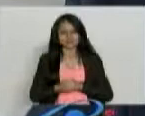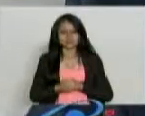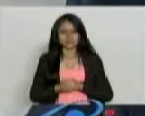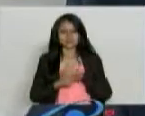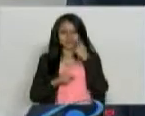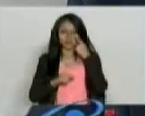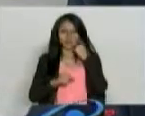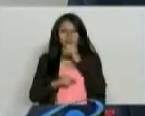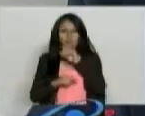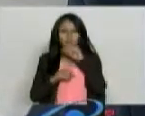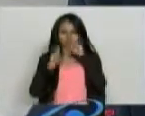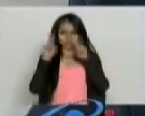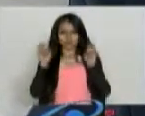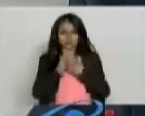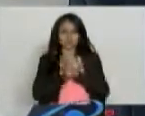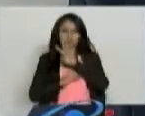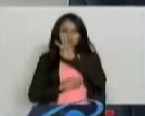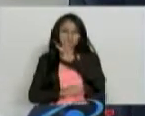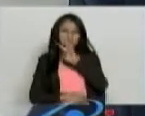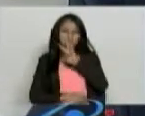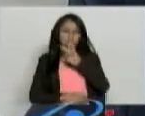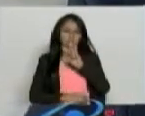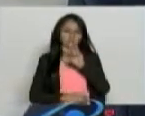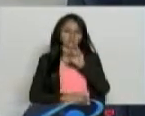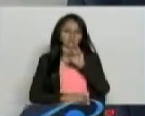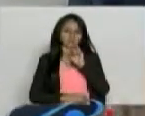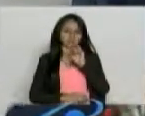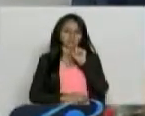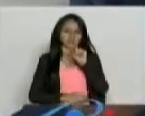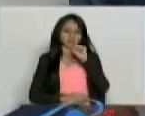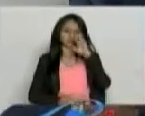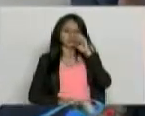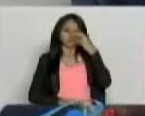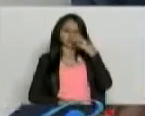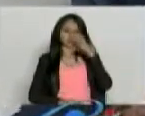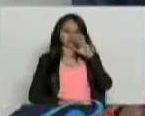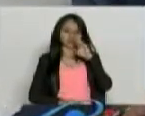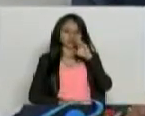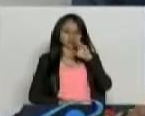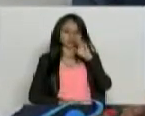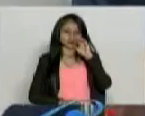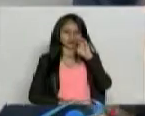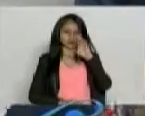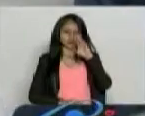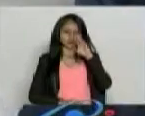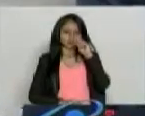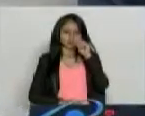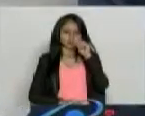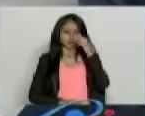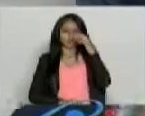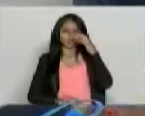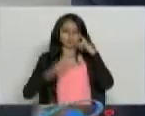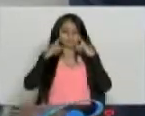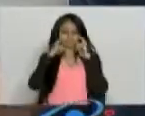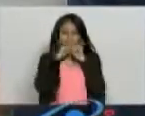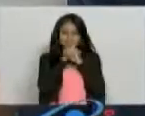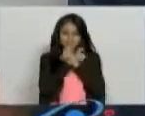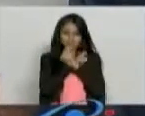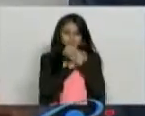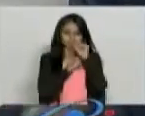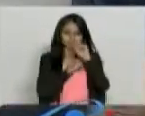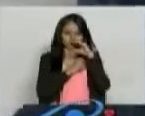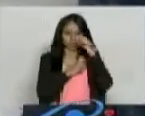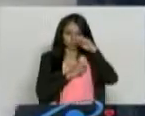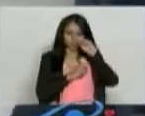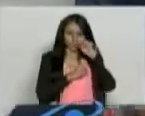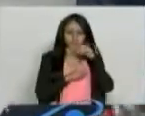Entren a esta dirección en internet, choprameditacion.com. Ya llevan 5 días, la de hoy es el quinto día, pero las personas pueden aún empezar.